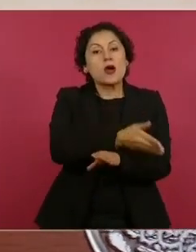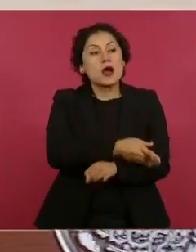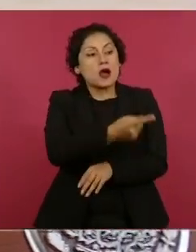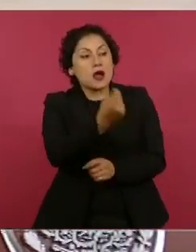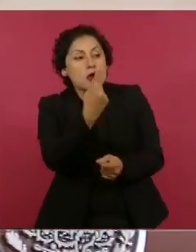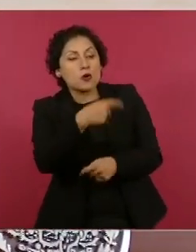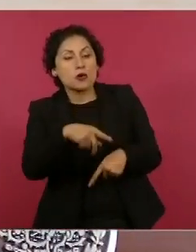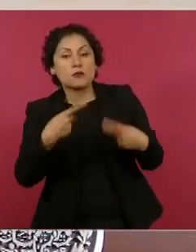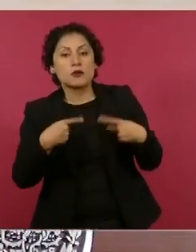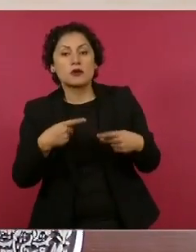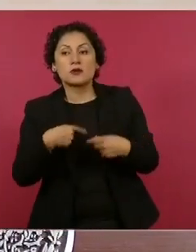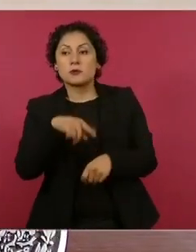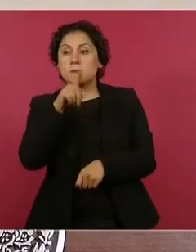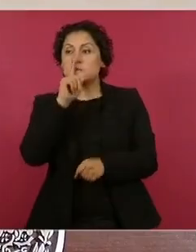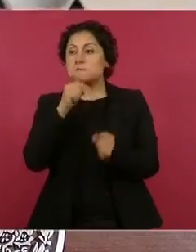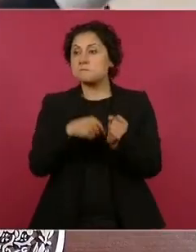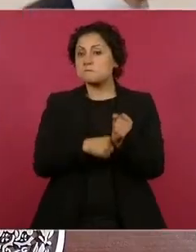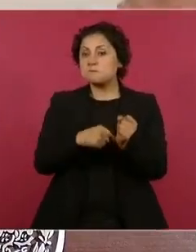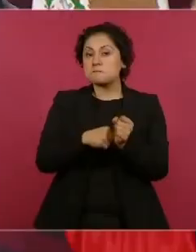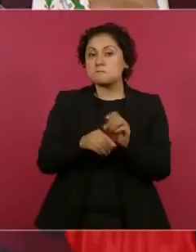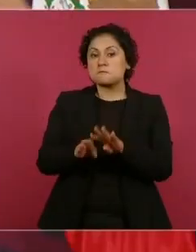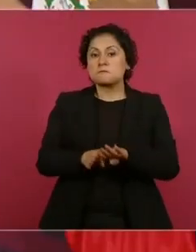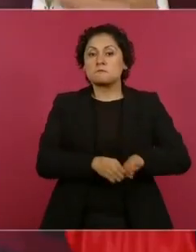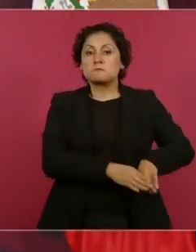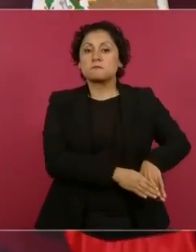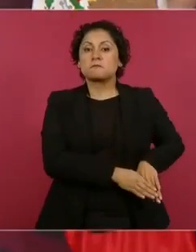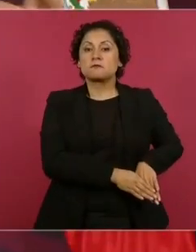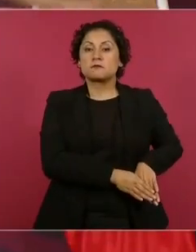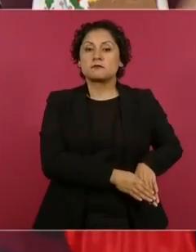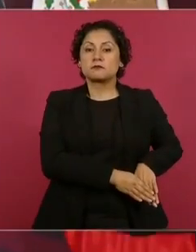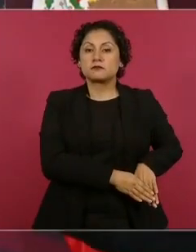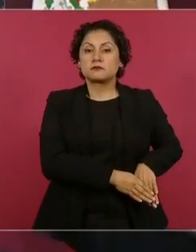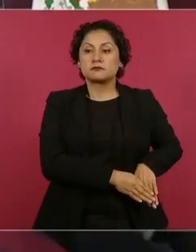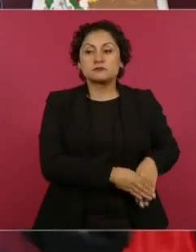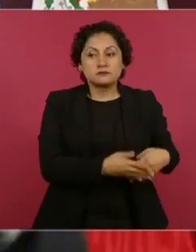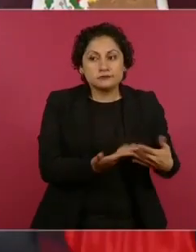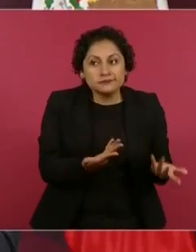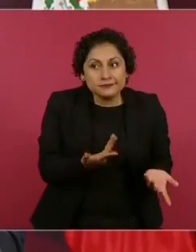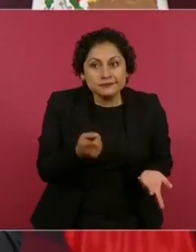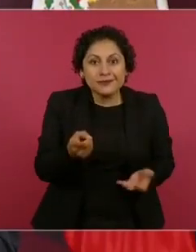pues son exhibidos.